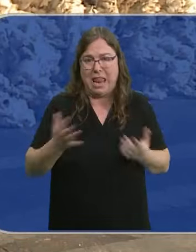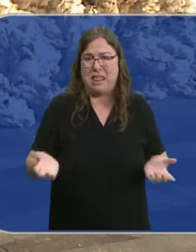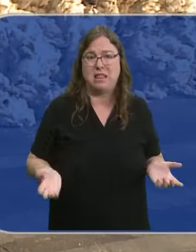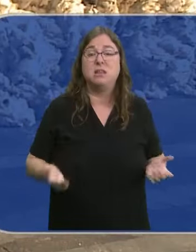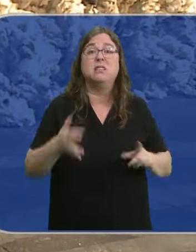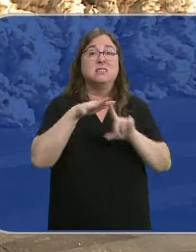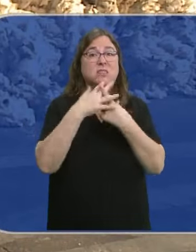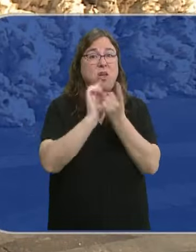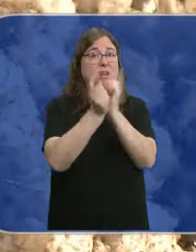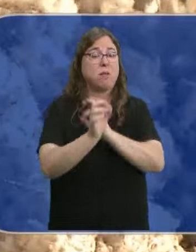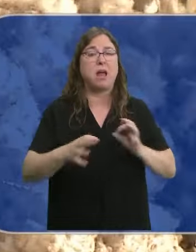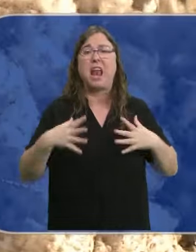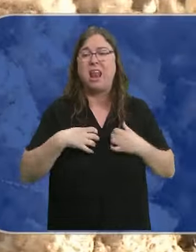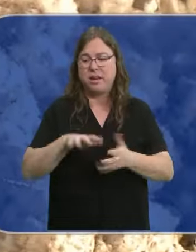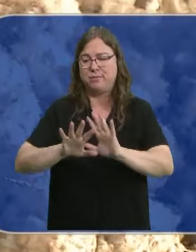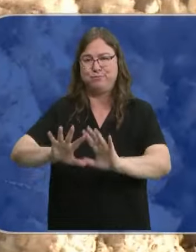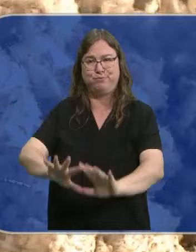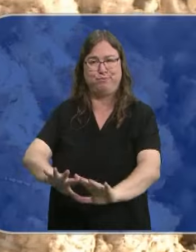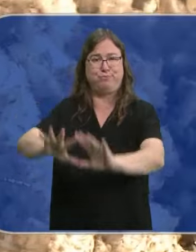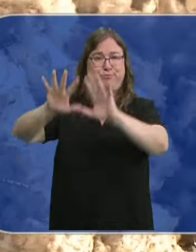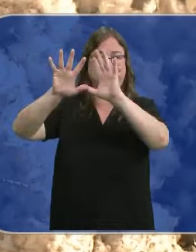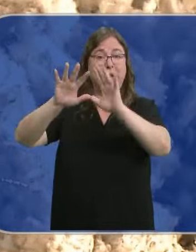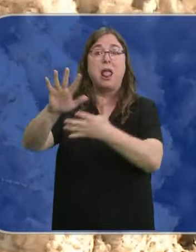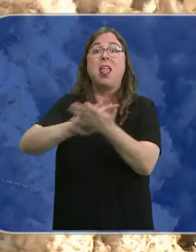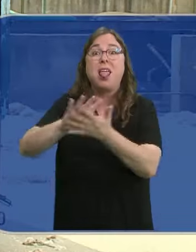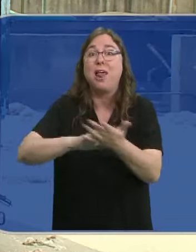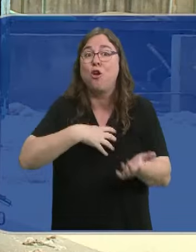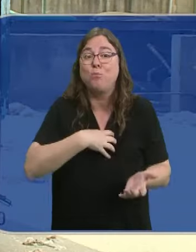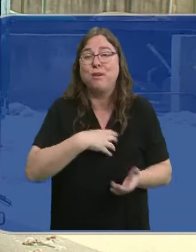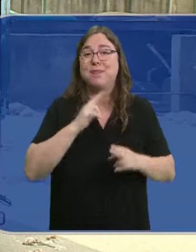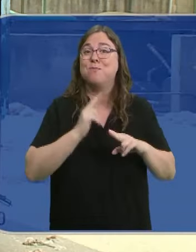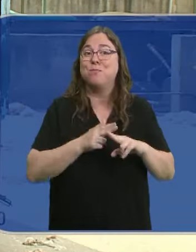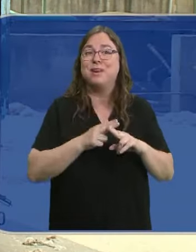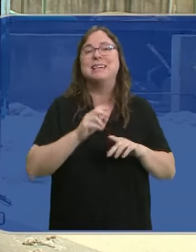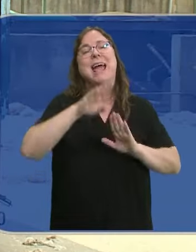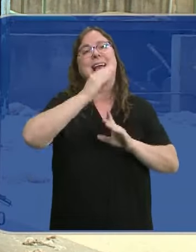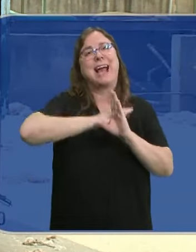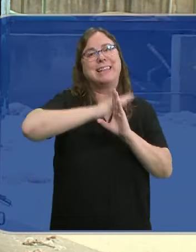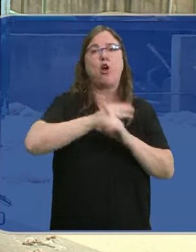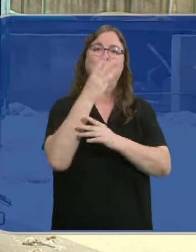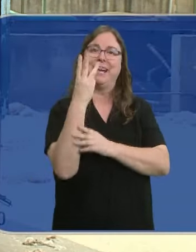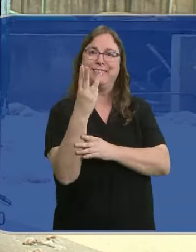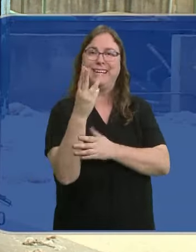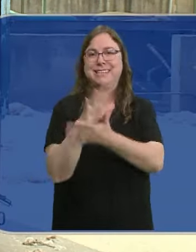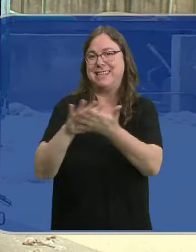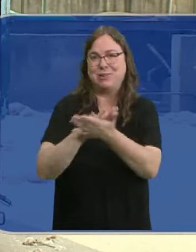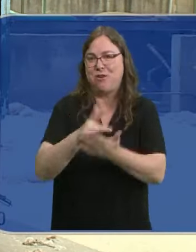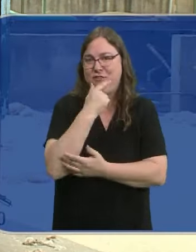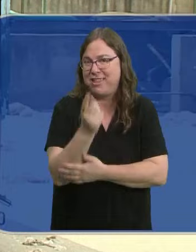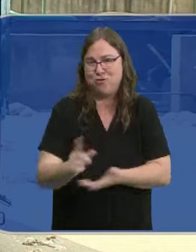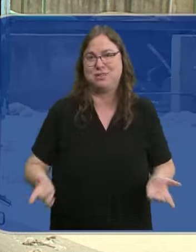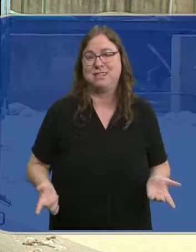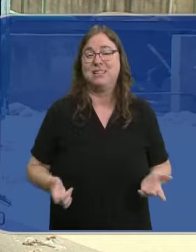esta situación no cambia, la lana se acumula y no se puede destruir. Porque es un residuo de categoría 3 que no se destruye, no es fácil